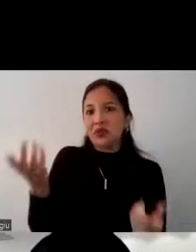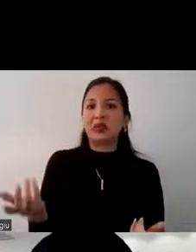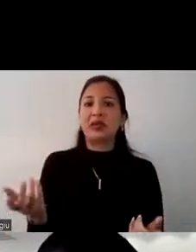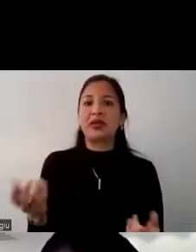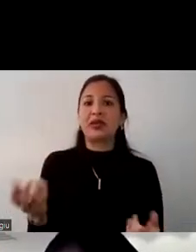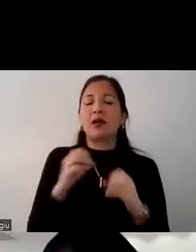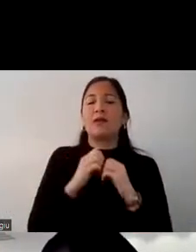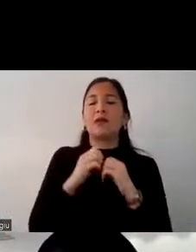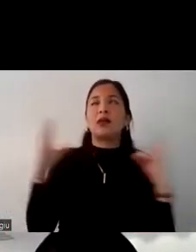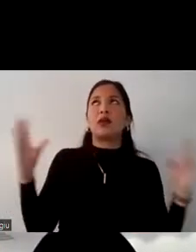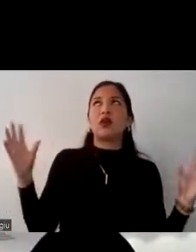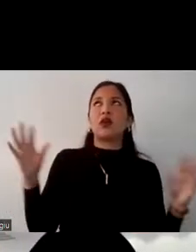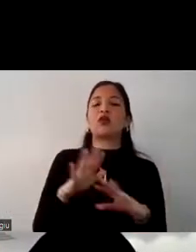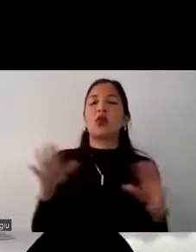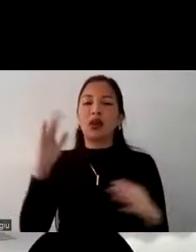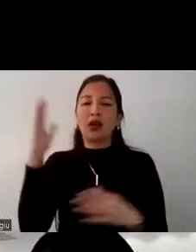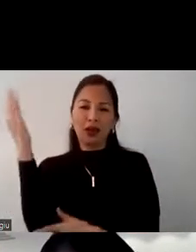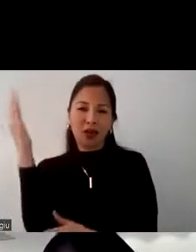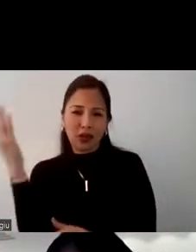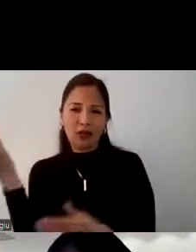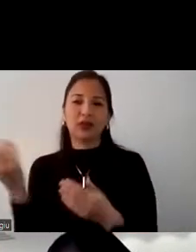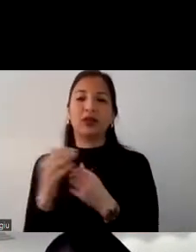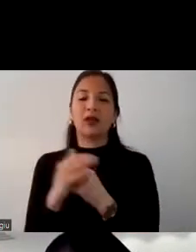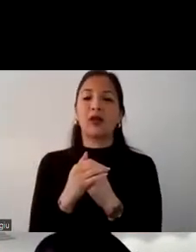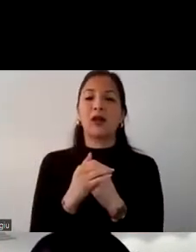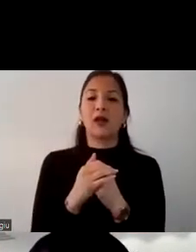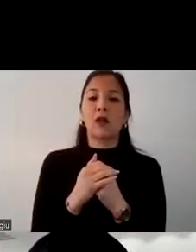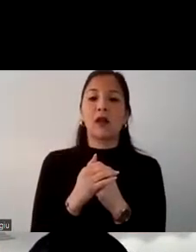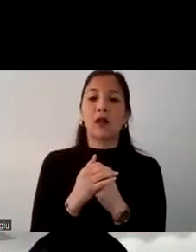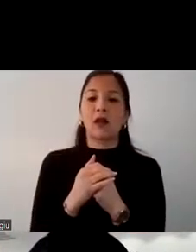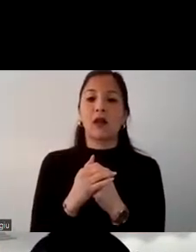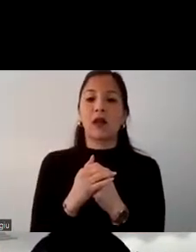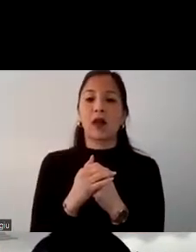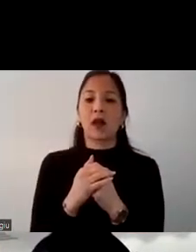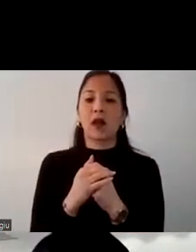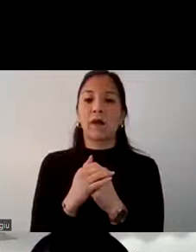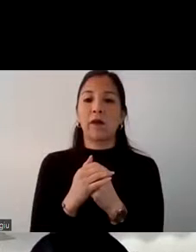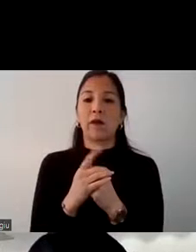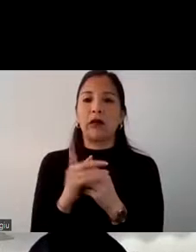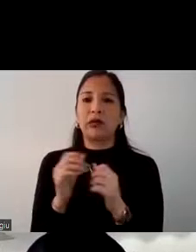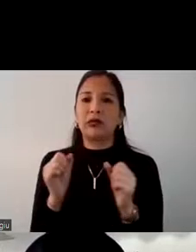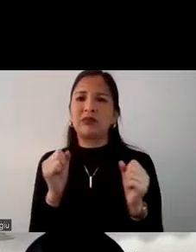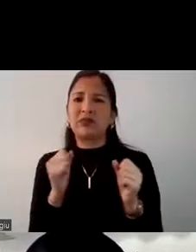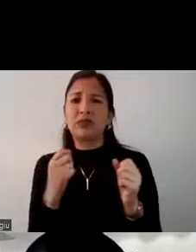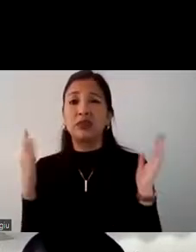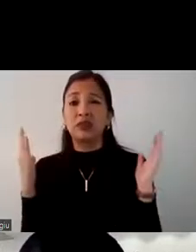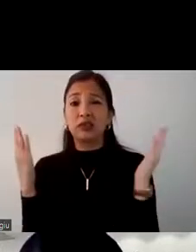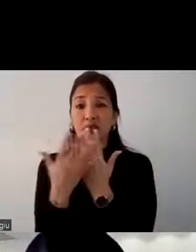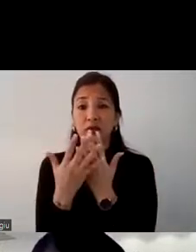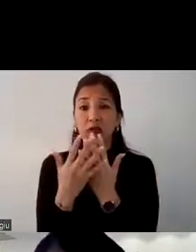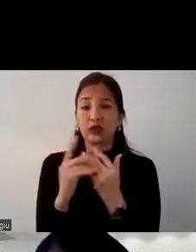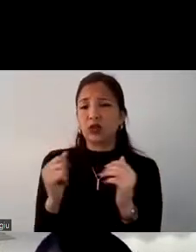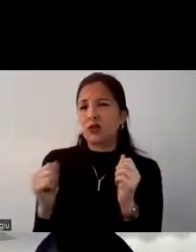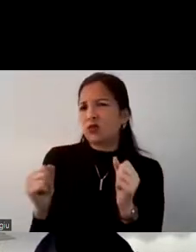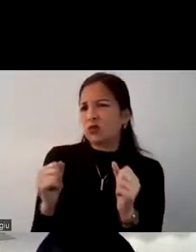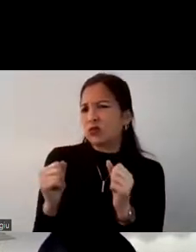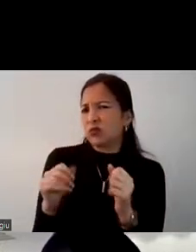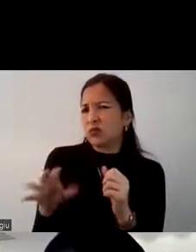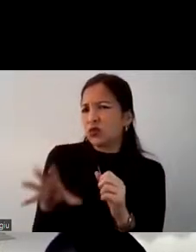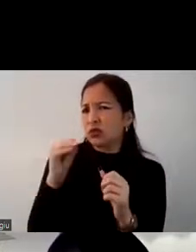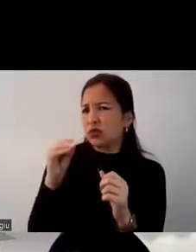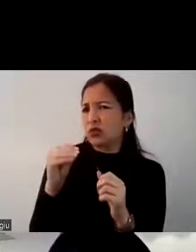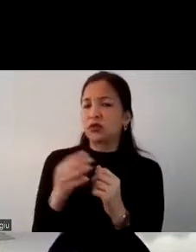desconexión ir con la naturaleza sobre todo porque es al aire libre no sentirme otra vez que estoy encerrado y con miedo a contagiarme